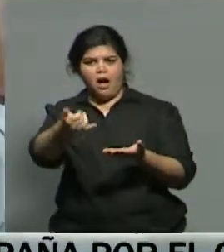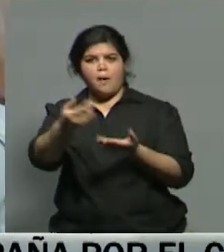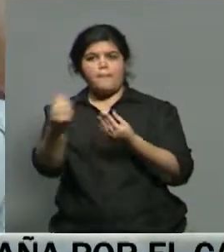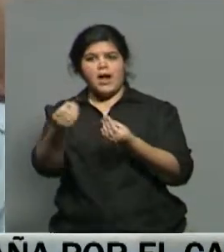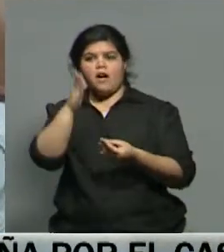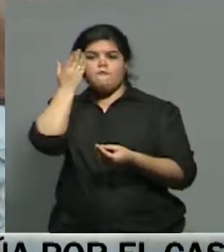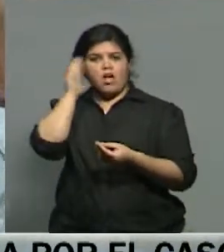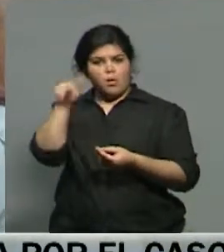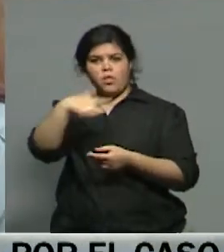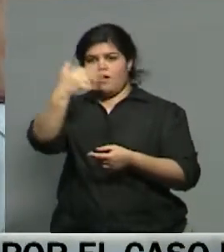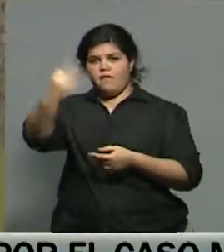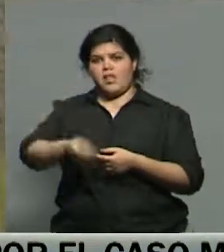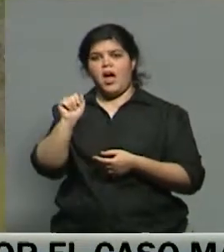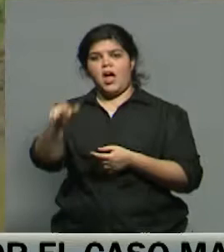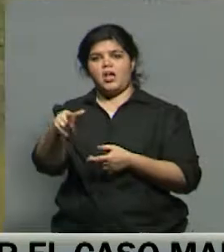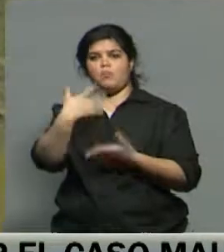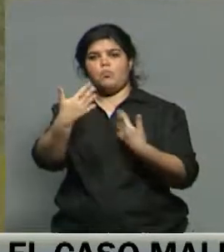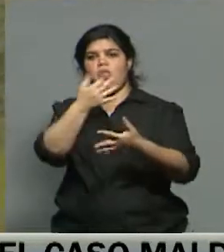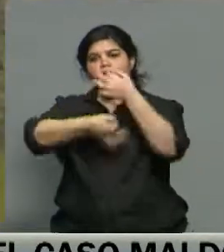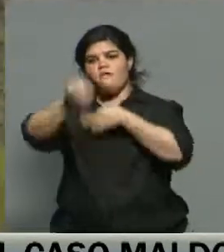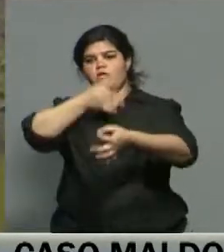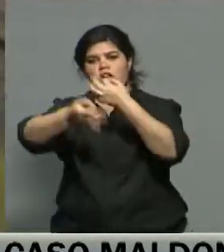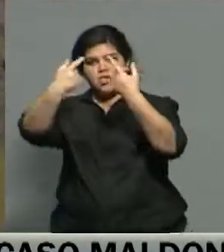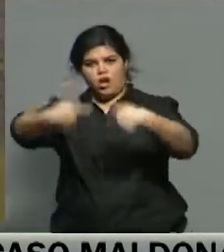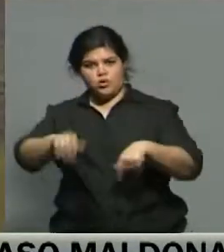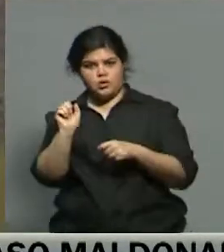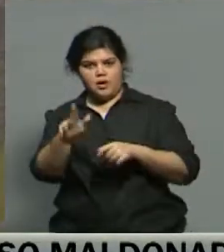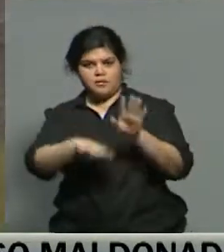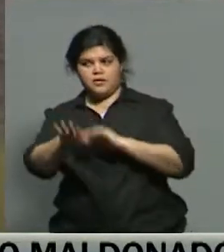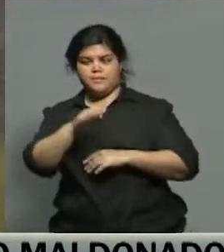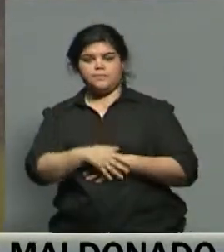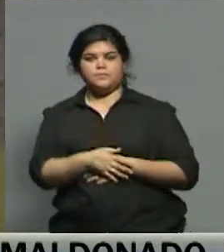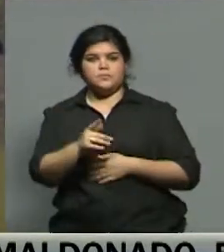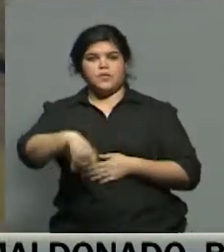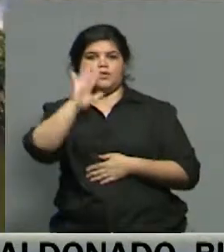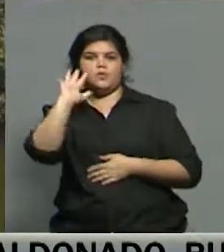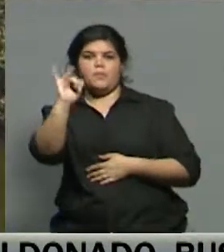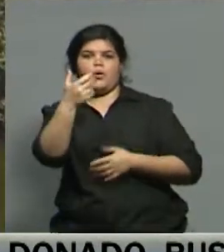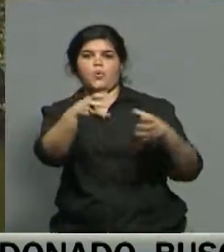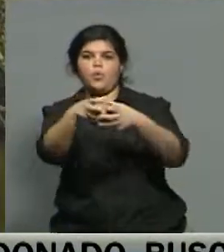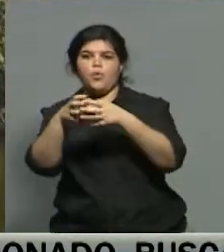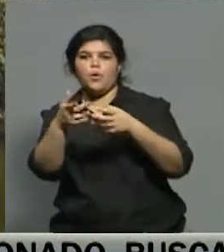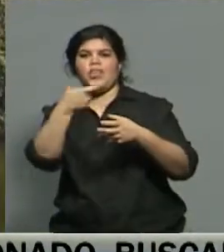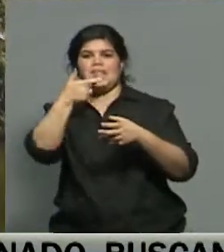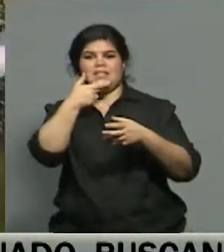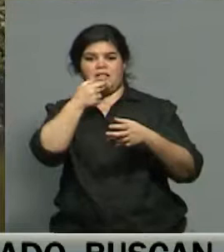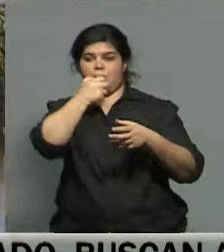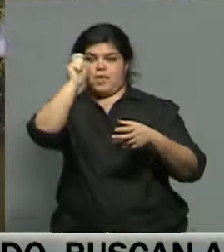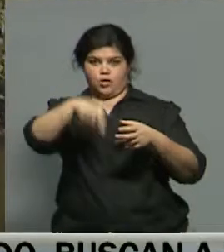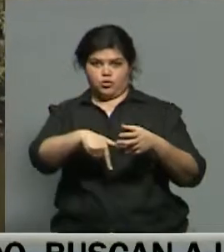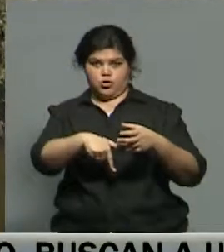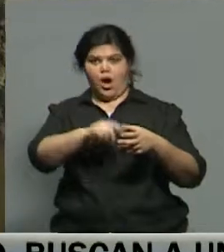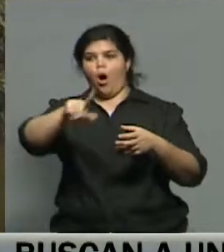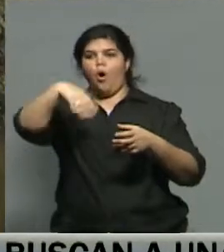que Facebook es herramienta para que se cometan estos ilícitos. Hemos detectado aproximadamente 17 grupos solamente en la provincia, sin contar los